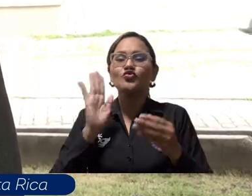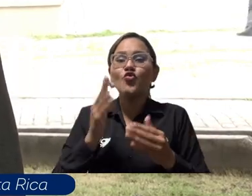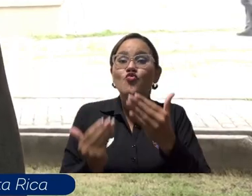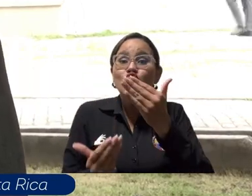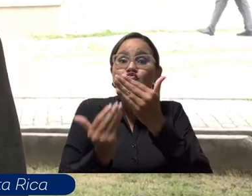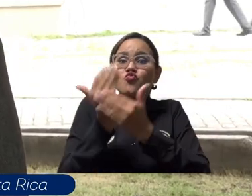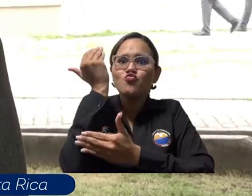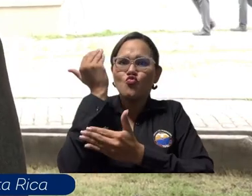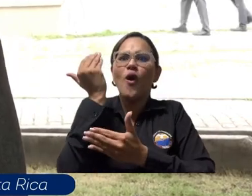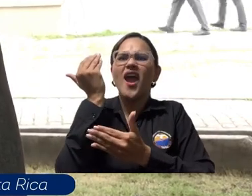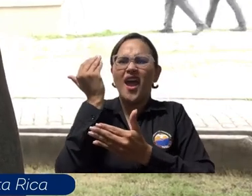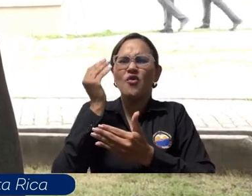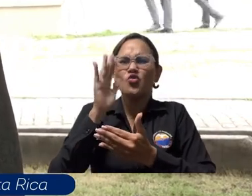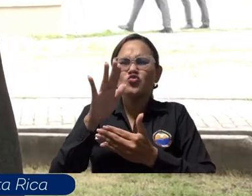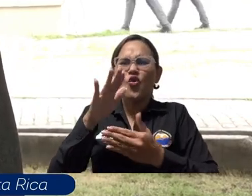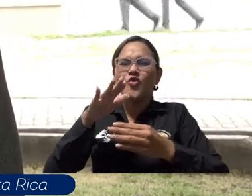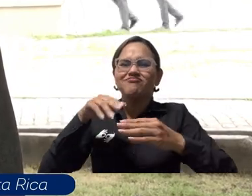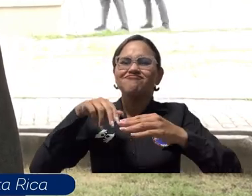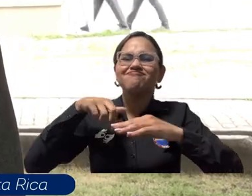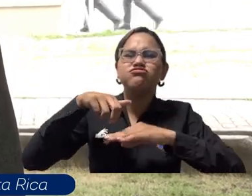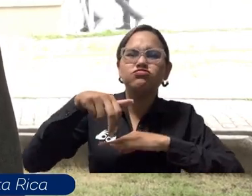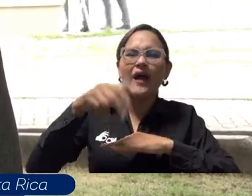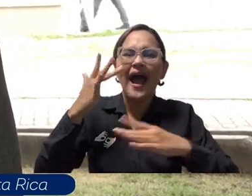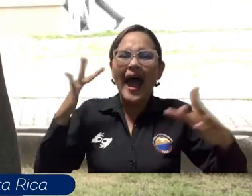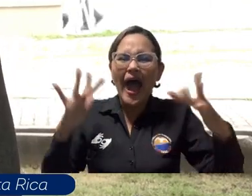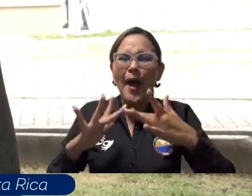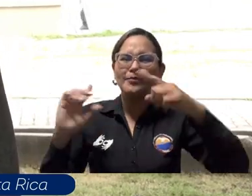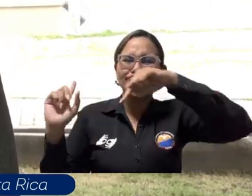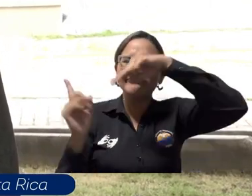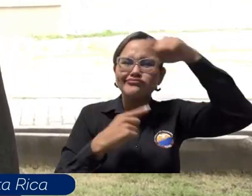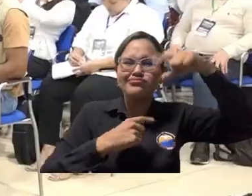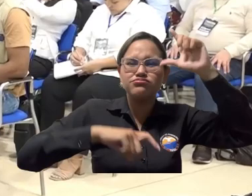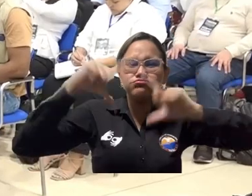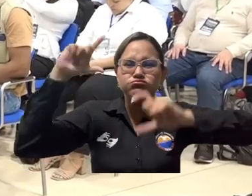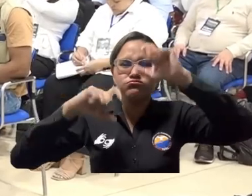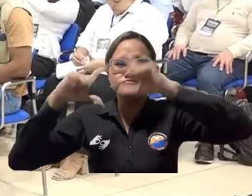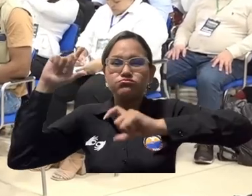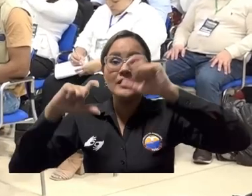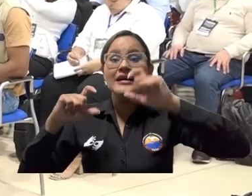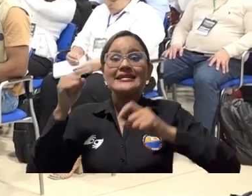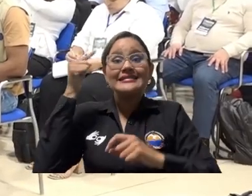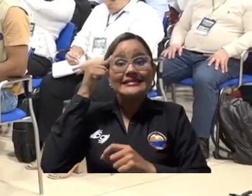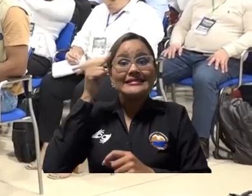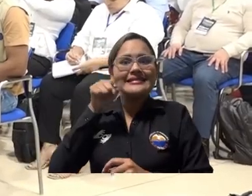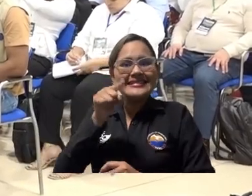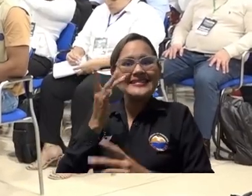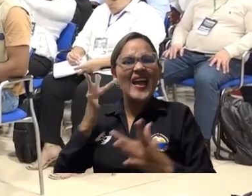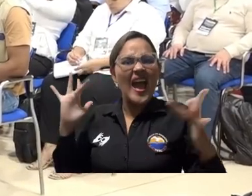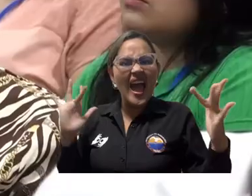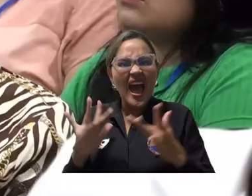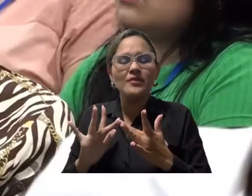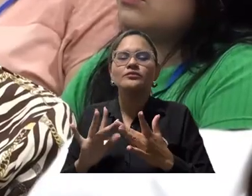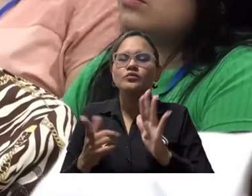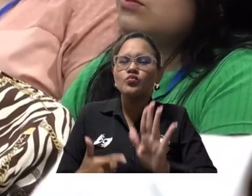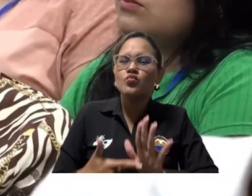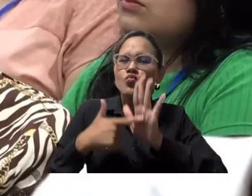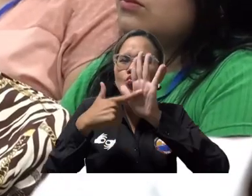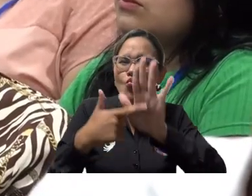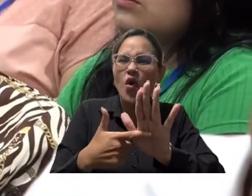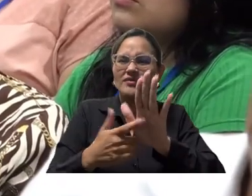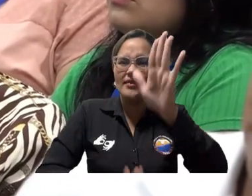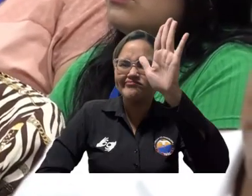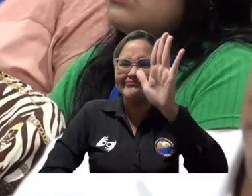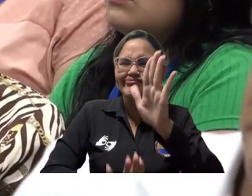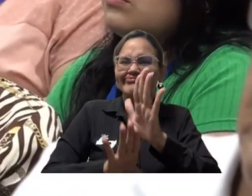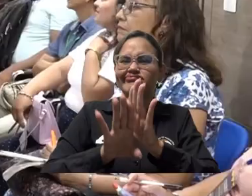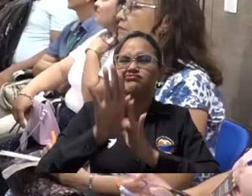frontera del turismo, que es traer a la actividad turística los fundamentos del desarrollo regenerativo para